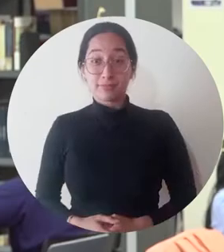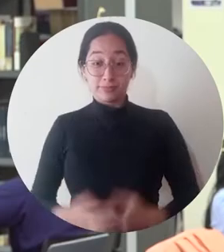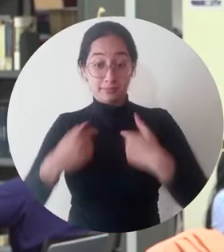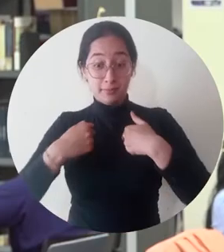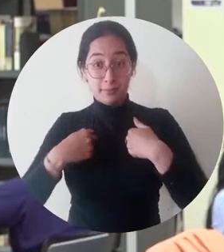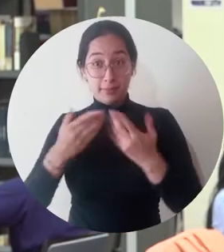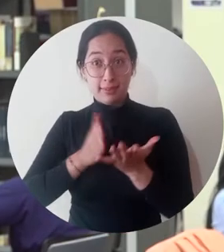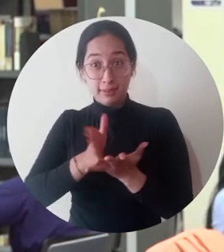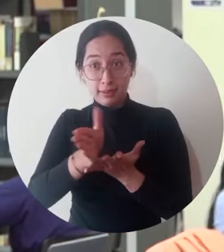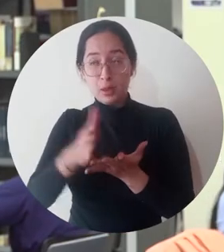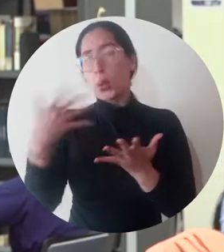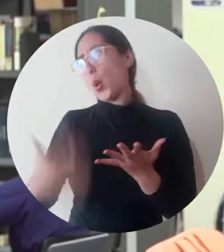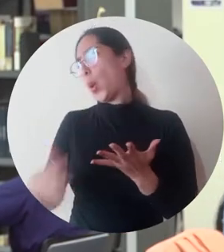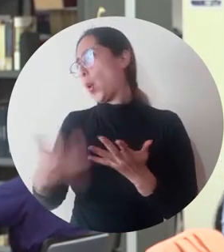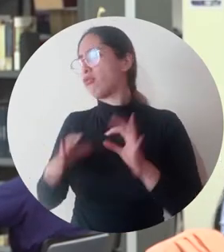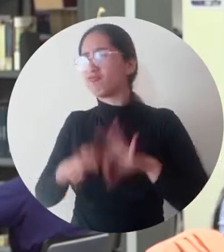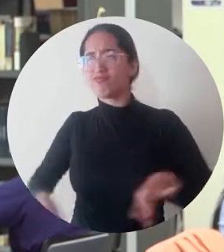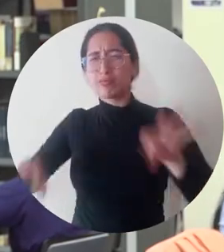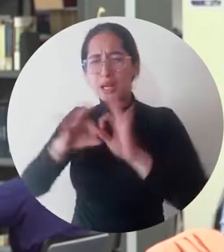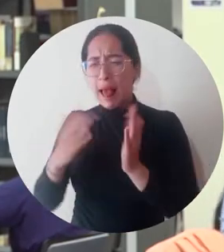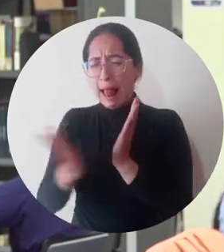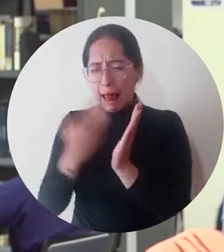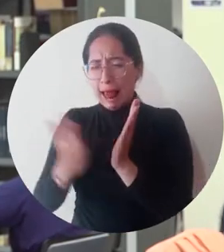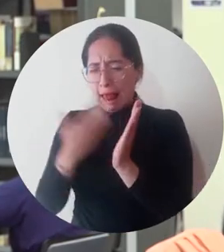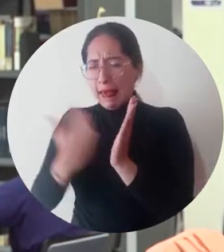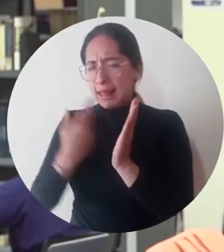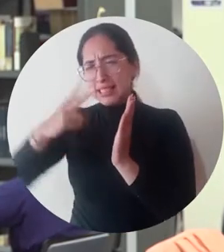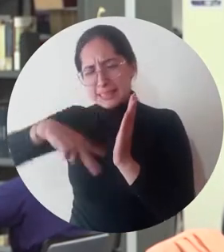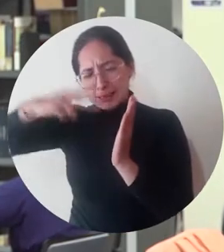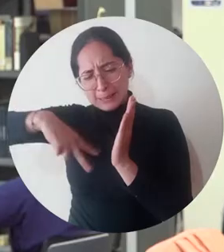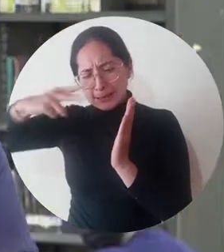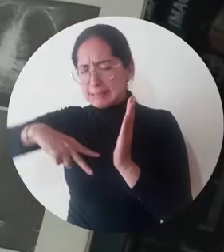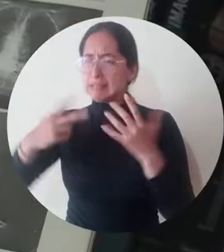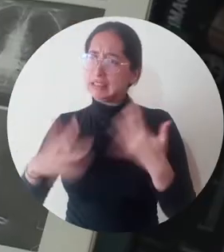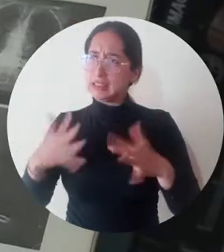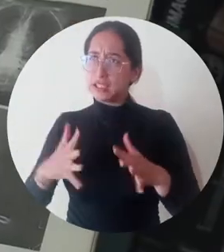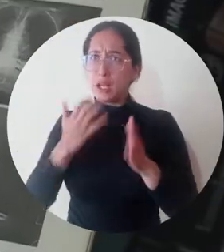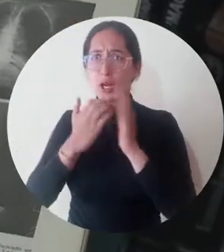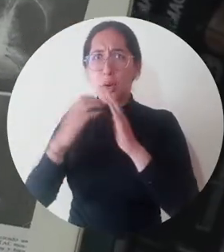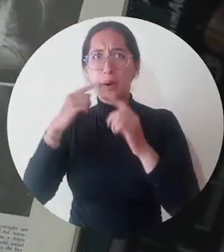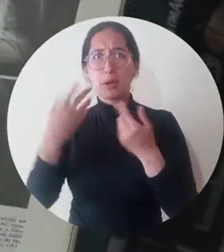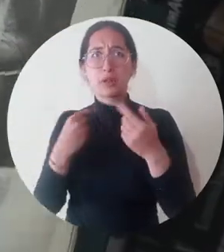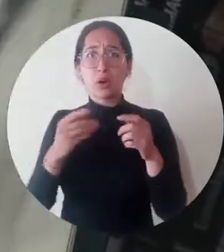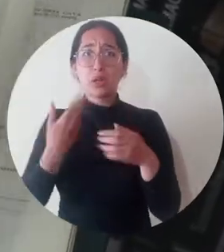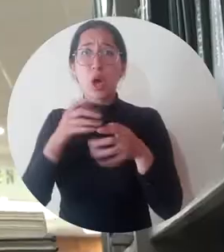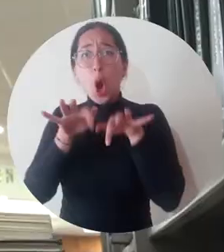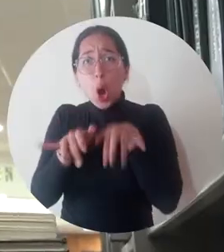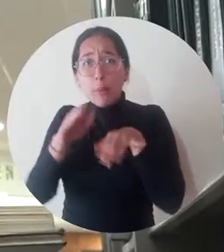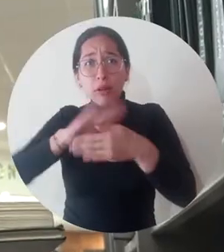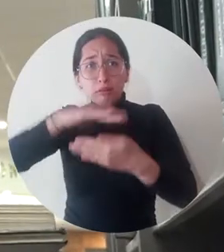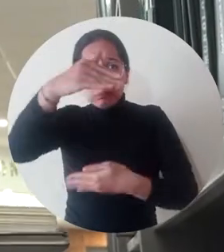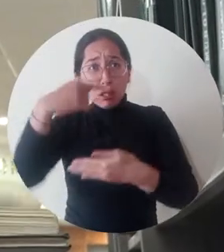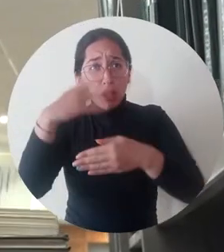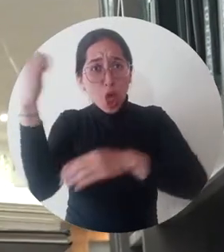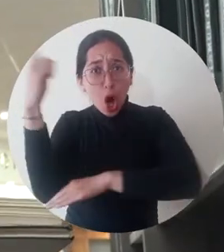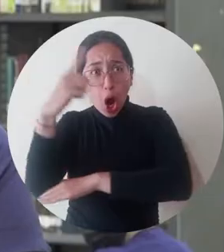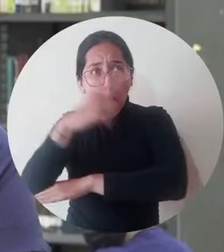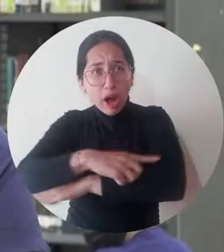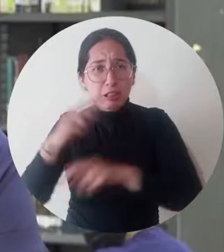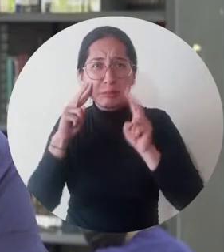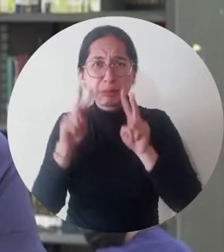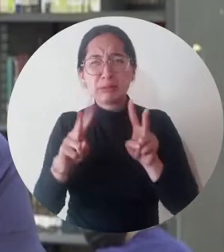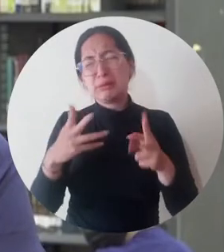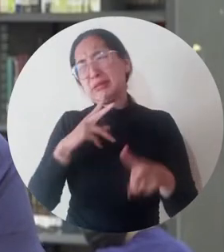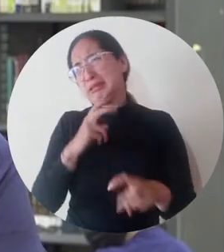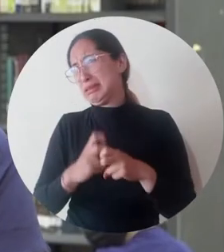Para mi carrera es muy importante leer y era algo bastante difícil estar sentado en un computador todo el día y ahora que